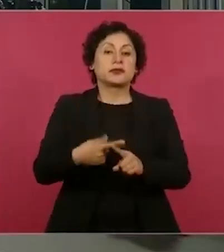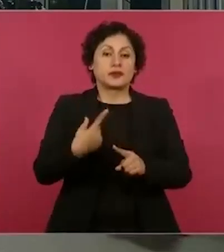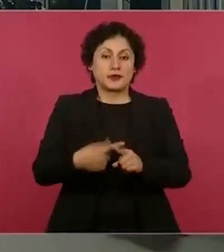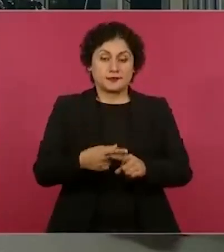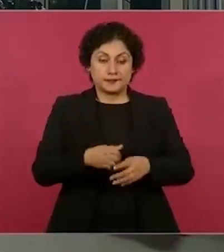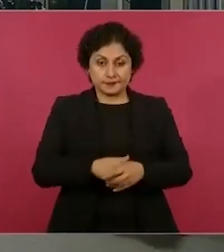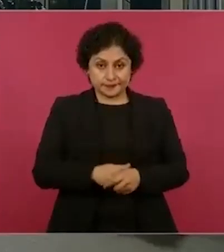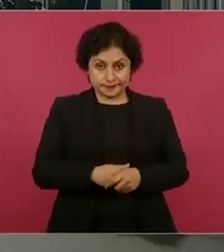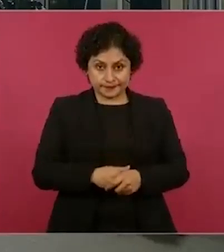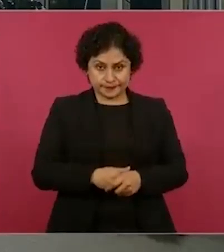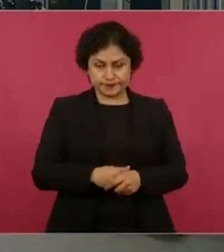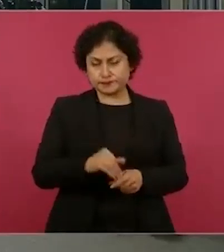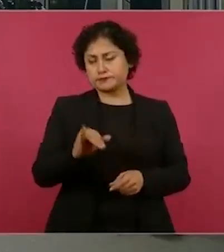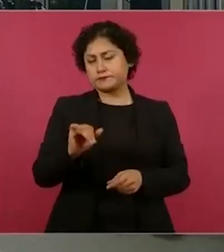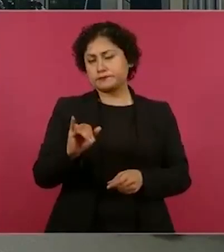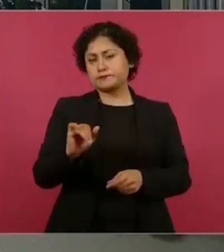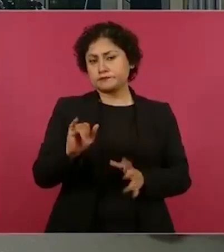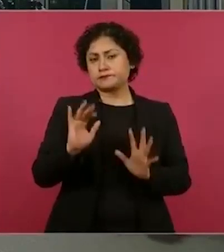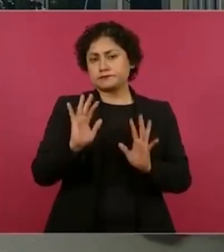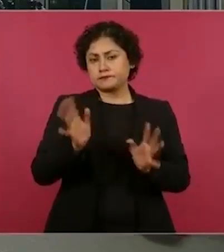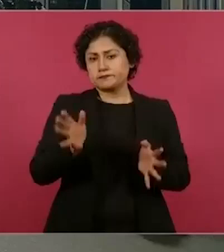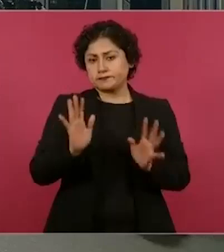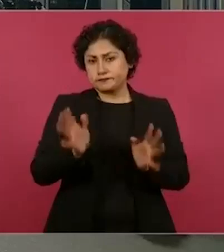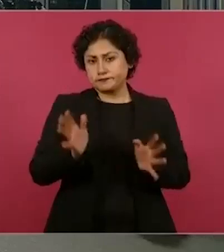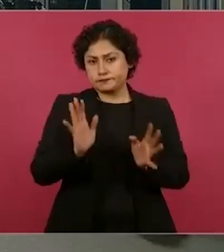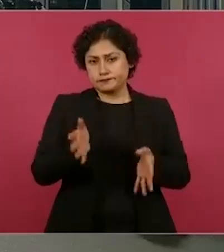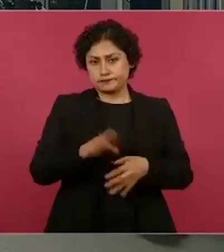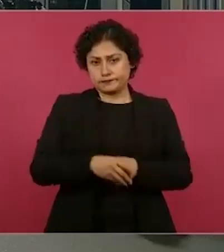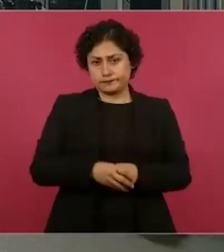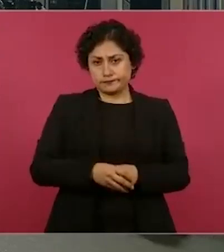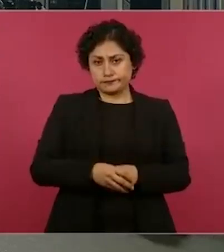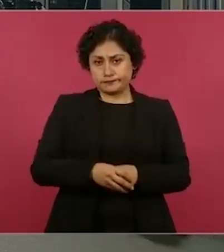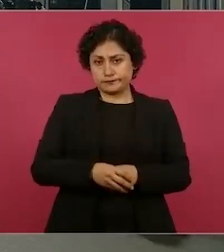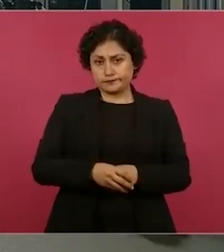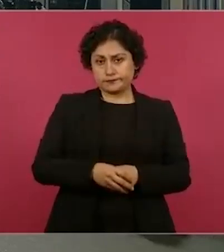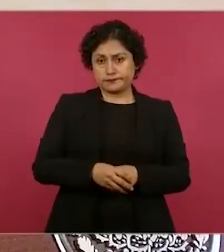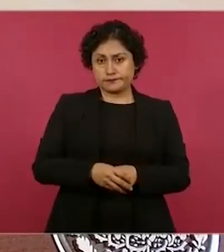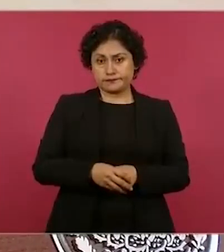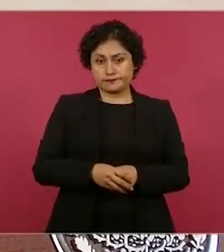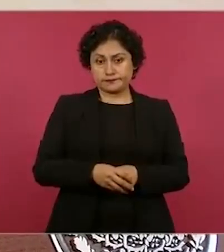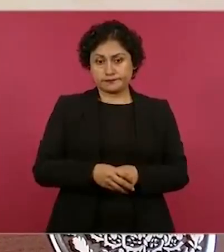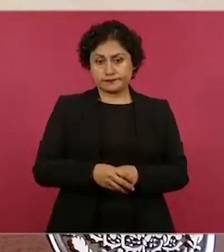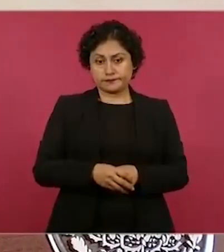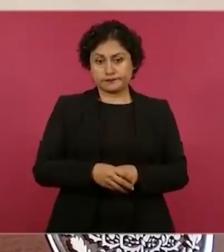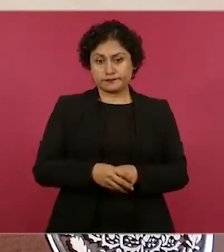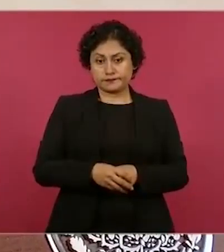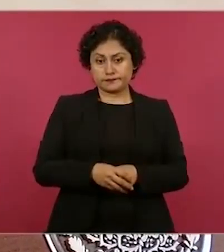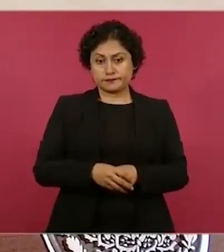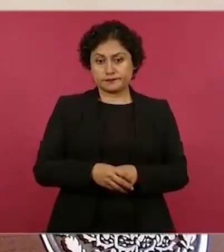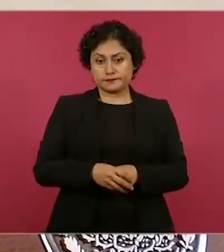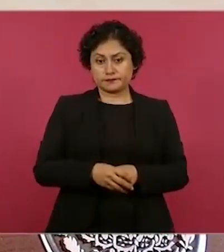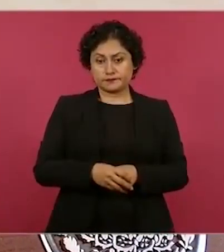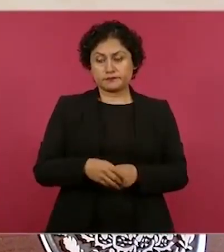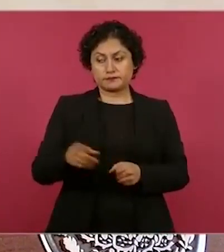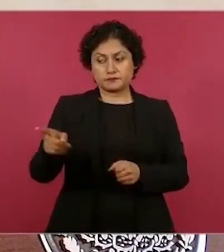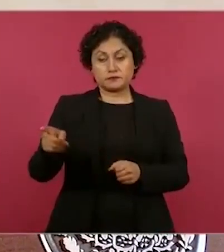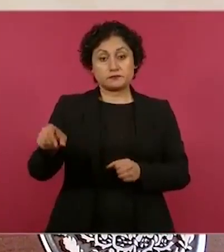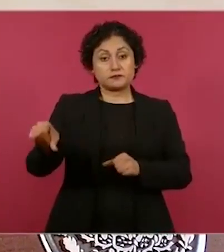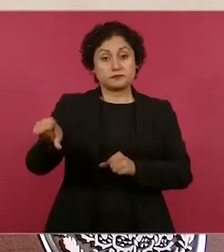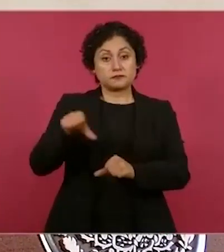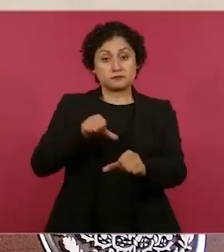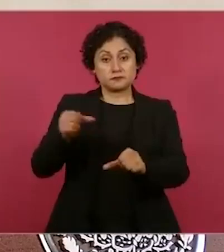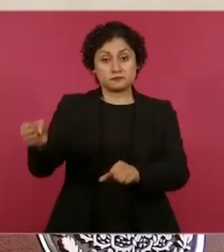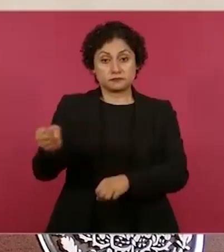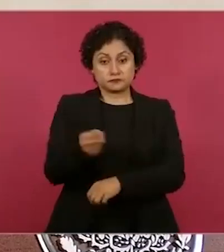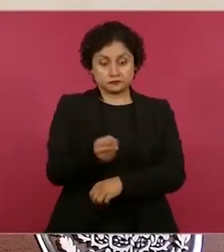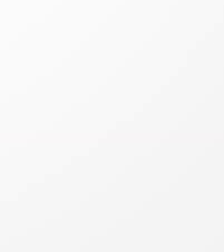Sí, ya son los que se van a quedar hasta el